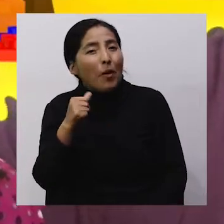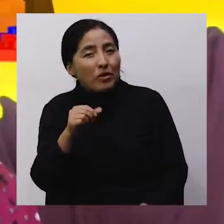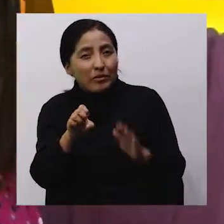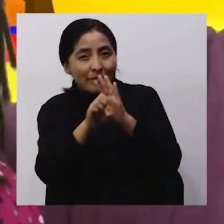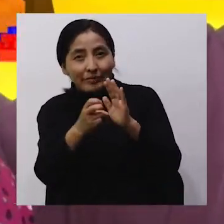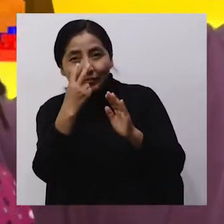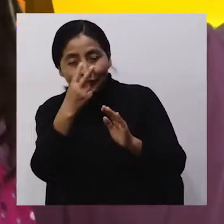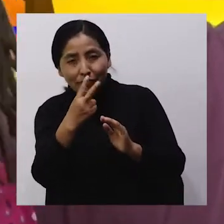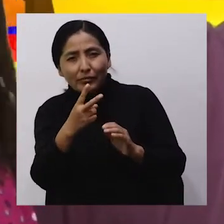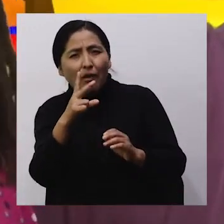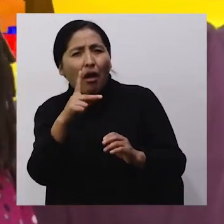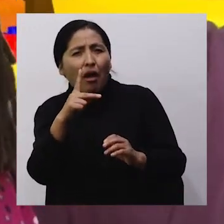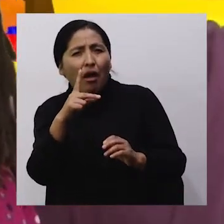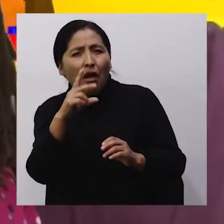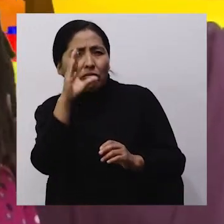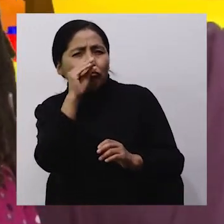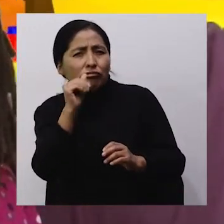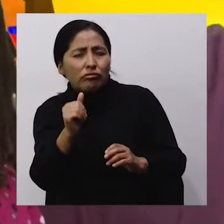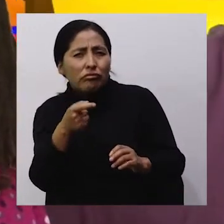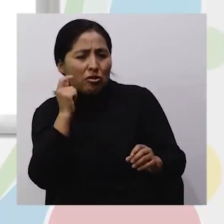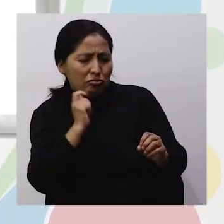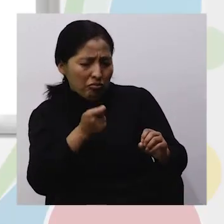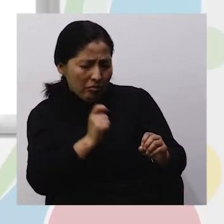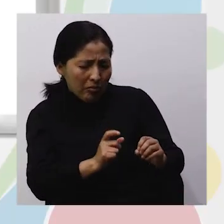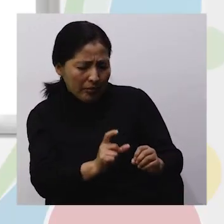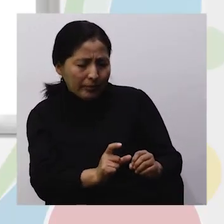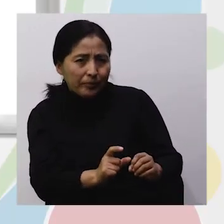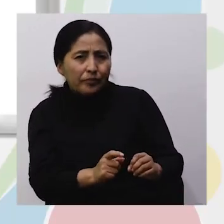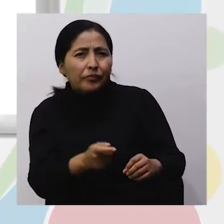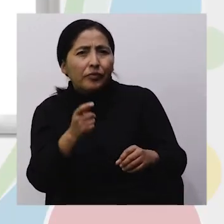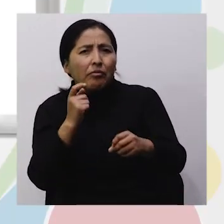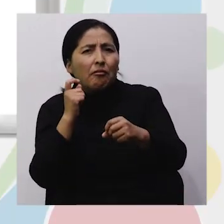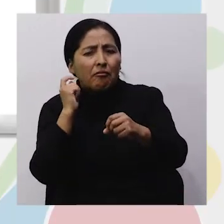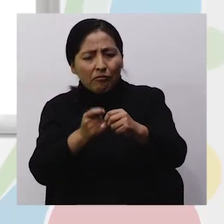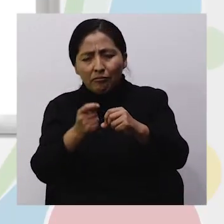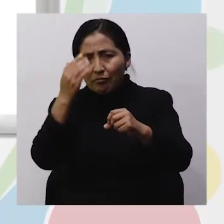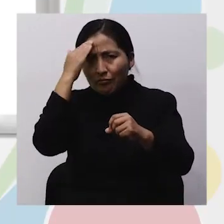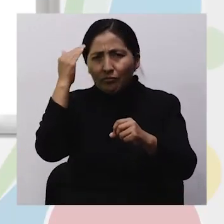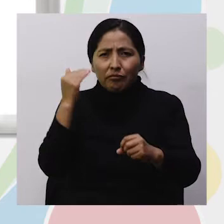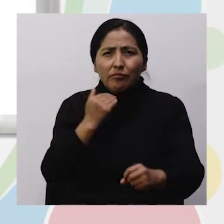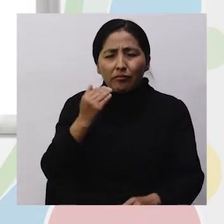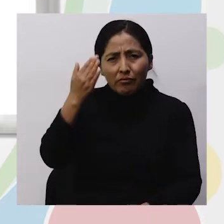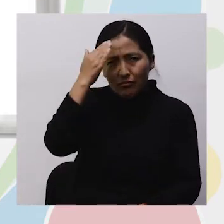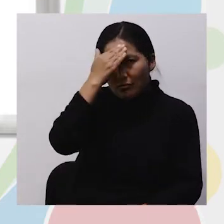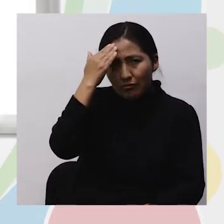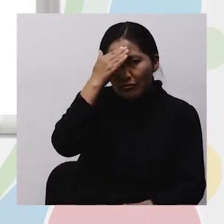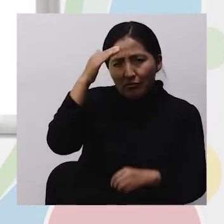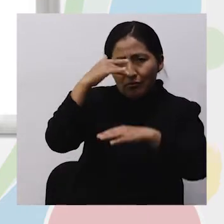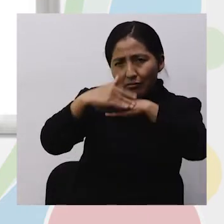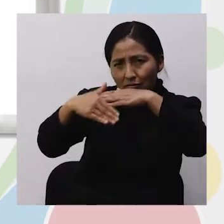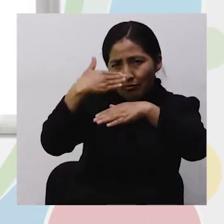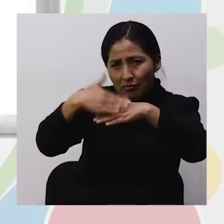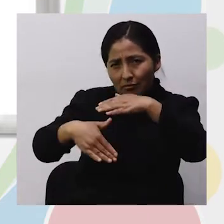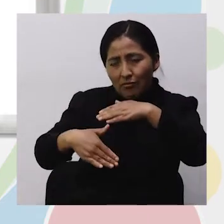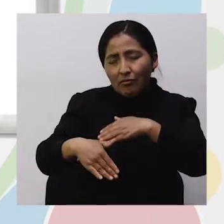Muy bien, profe Ahora mismo Pablito clavó un clavito en la cabeza de un calvito En la cabeza de un calvito Un clavito clavó